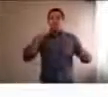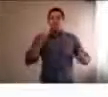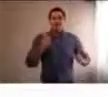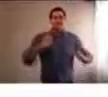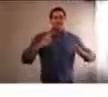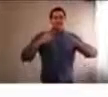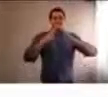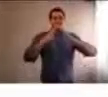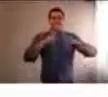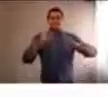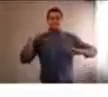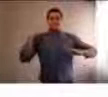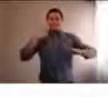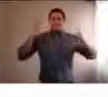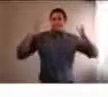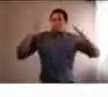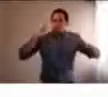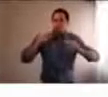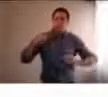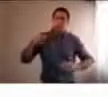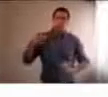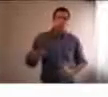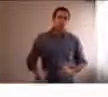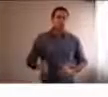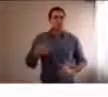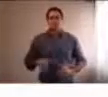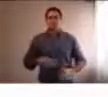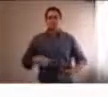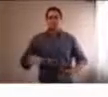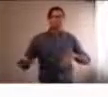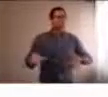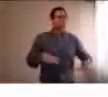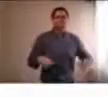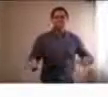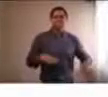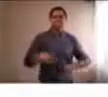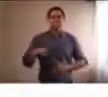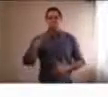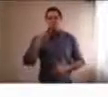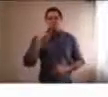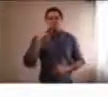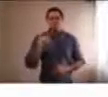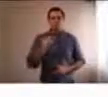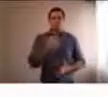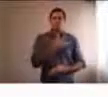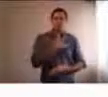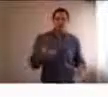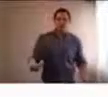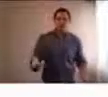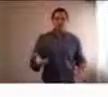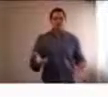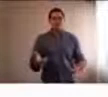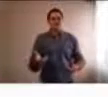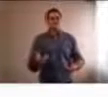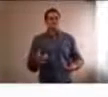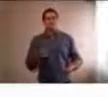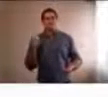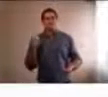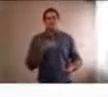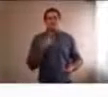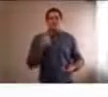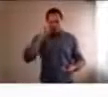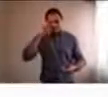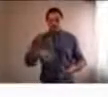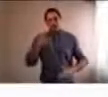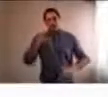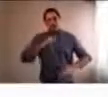de que pudimos hacer muy poquito, porque tal vez estuvimos más tomados desde toda esta movilización emocional. Creo